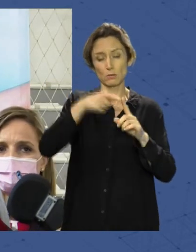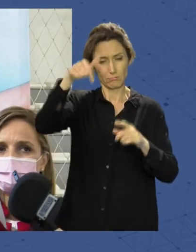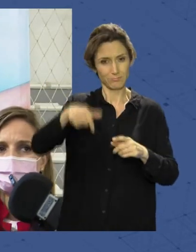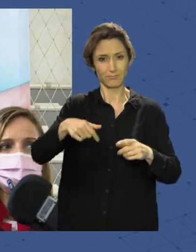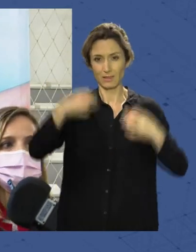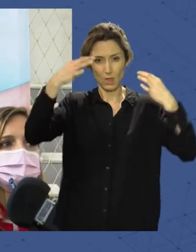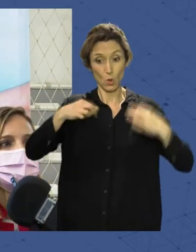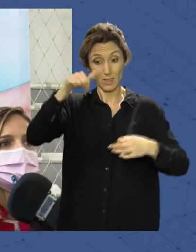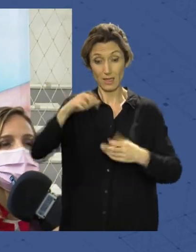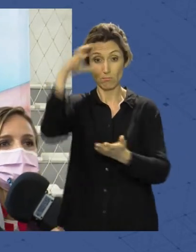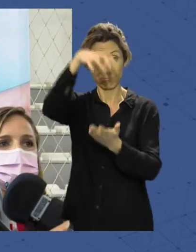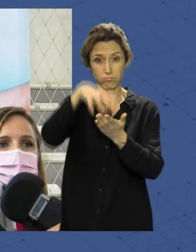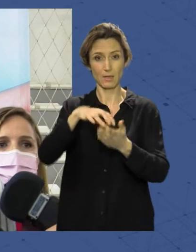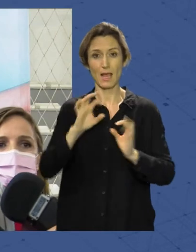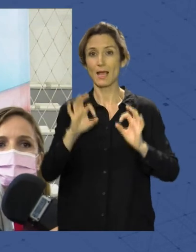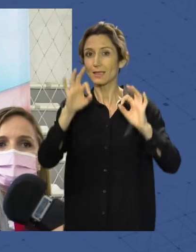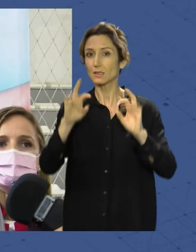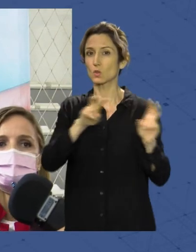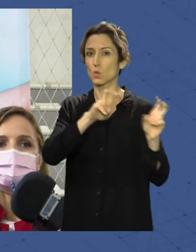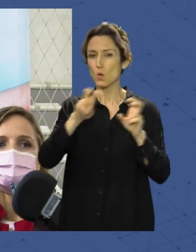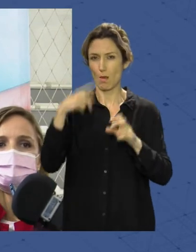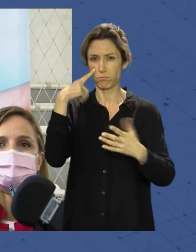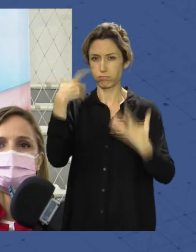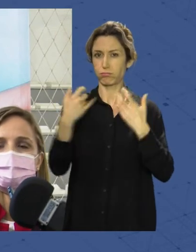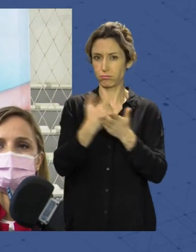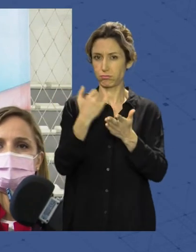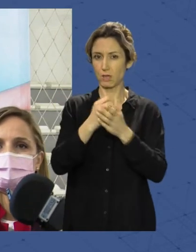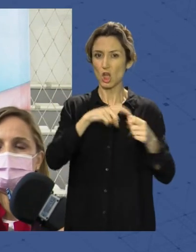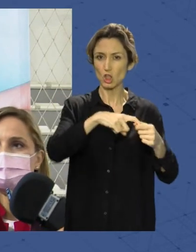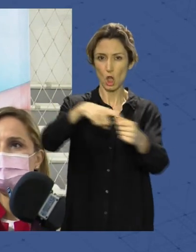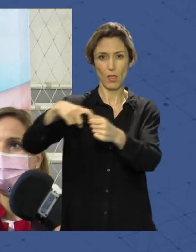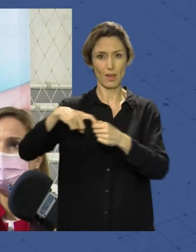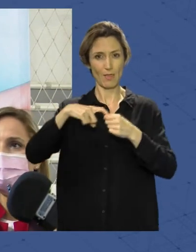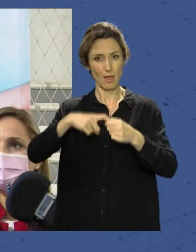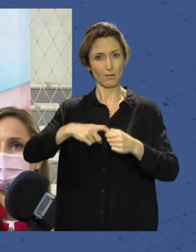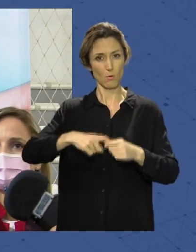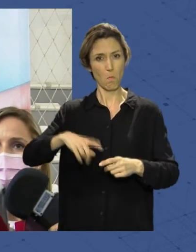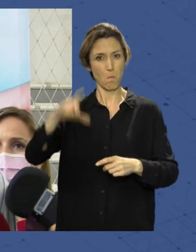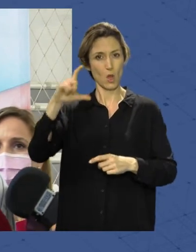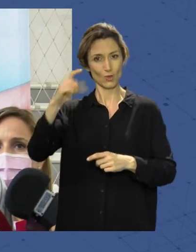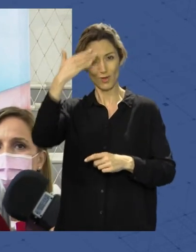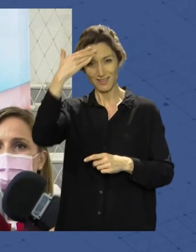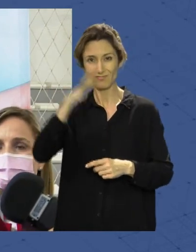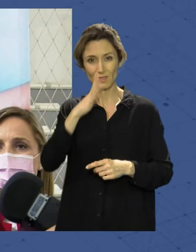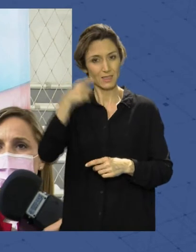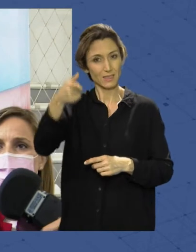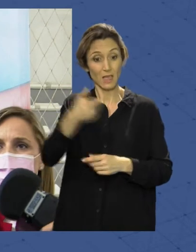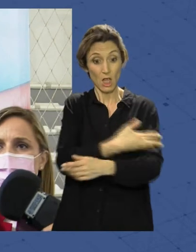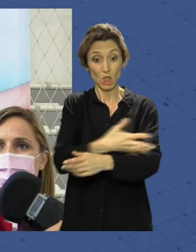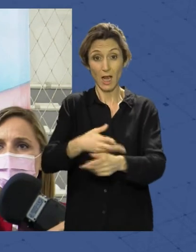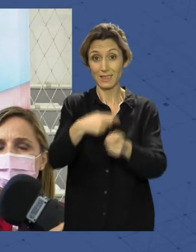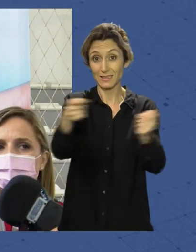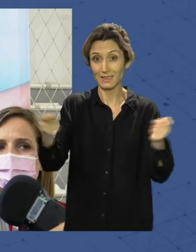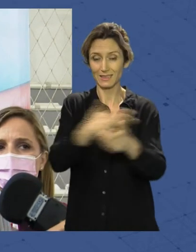Rafael Florido va a ser el escenario de una nueva muestra de solidaridad con mayúsculas por parte de los almerienses. es que donar sangre es